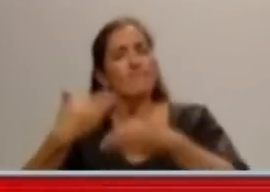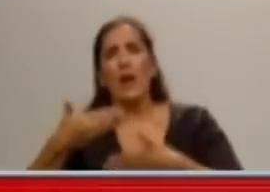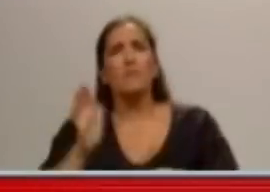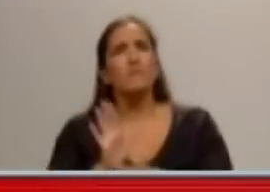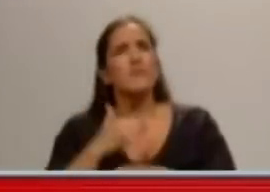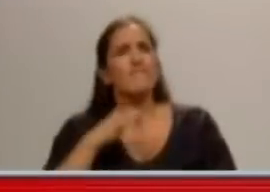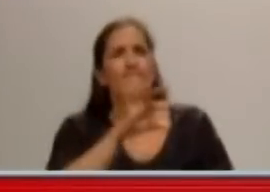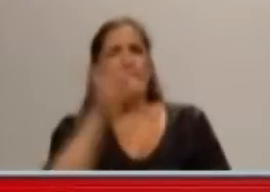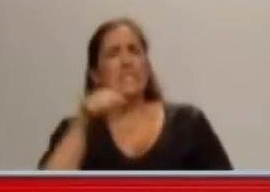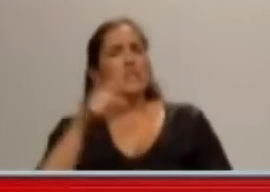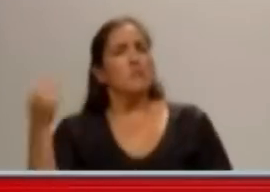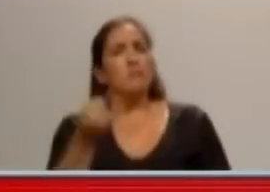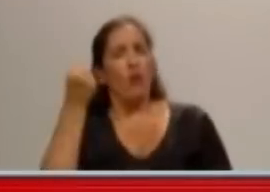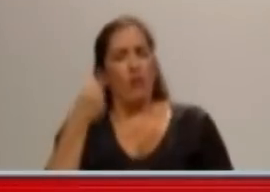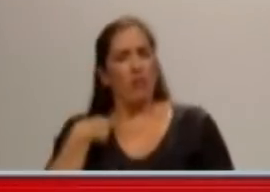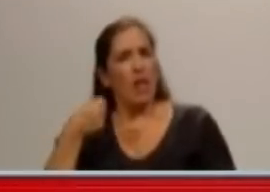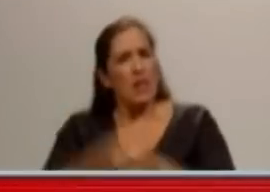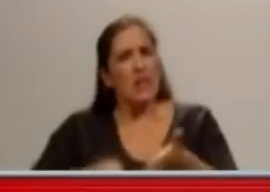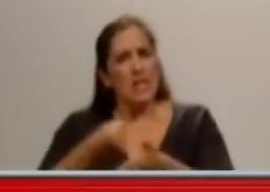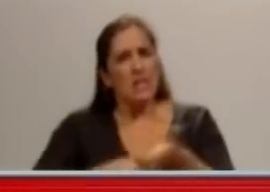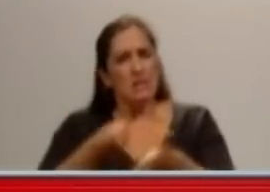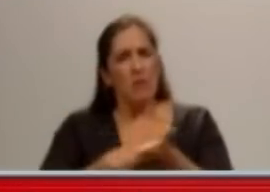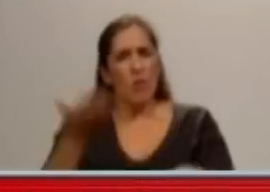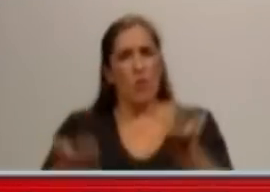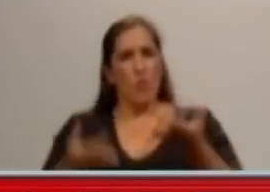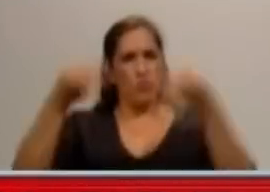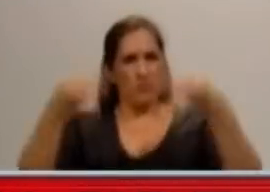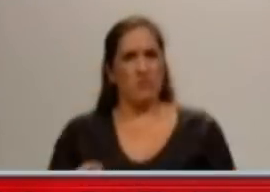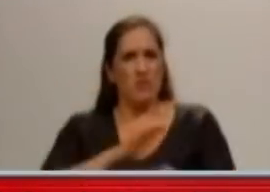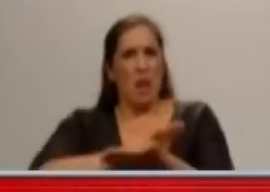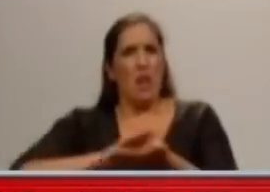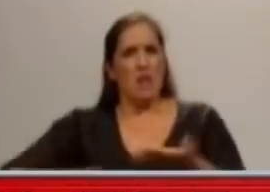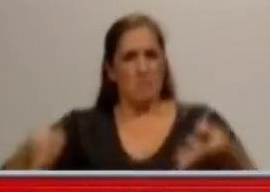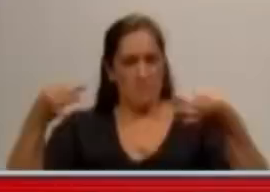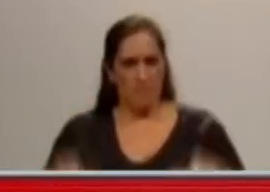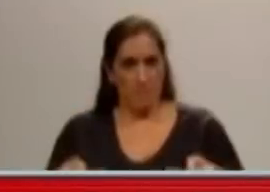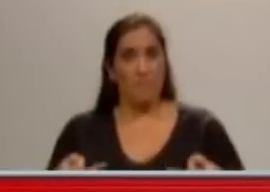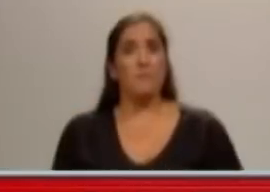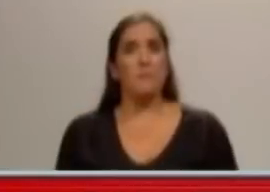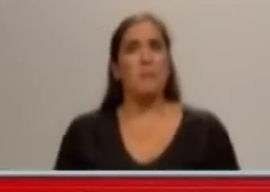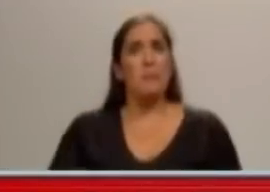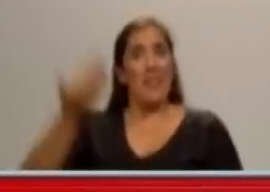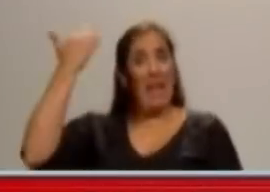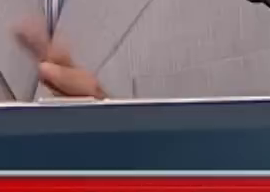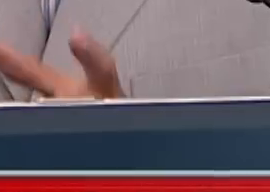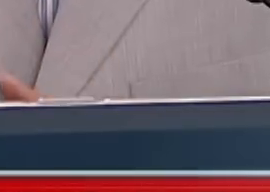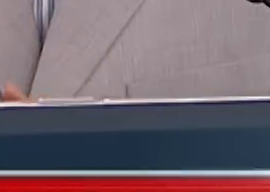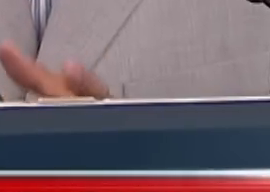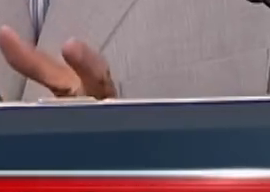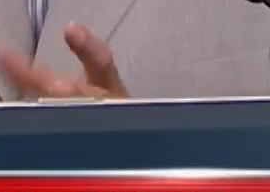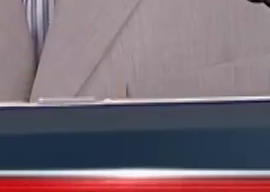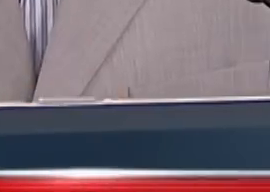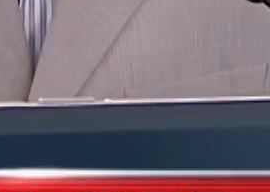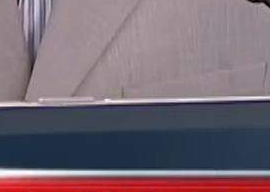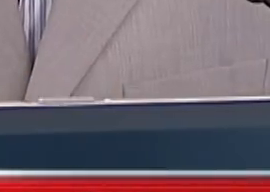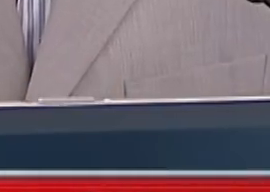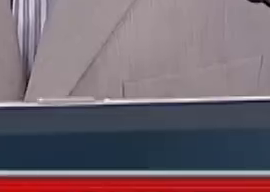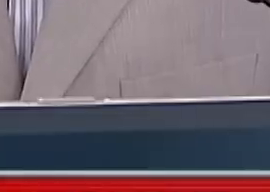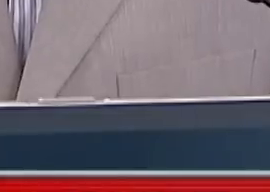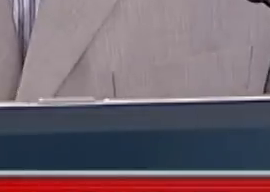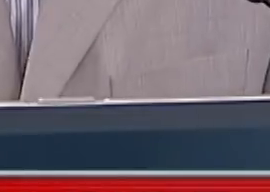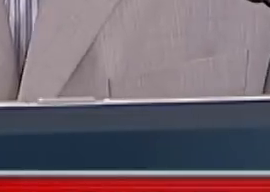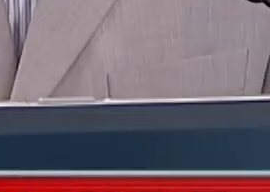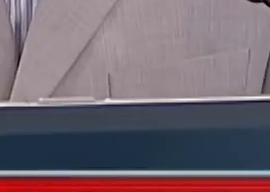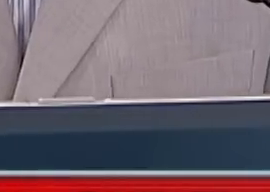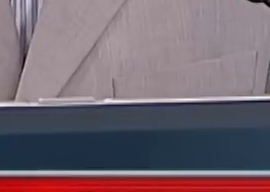que existe es tremendo, porque además lo más probable es que nunca se sepa la verdad de este caso. Y a propósito de eso, viene bien lo que